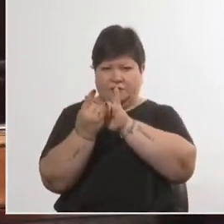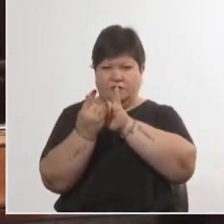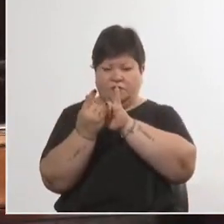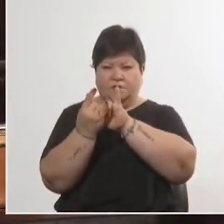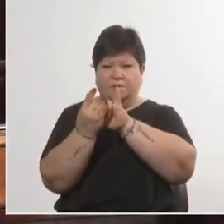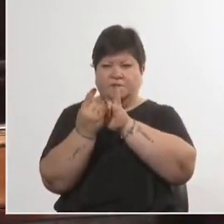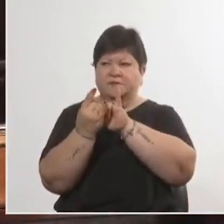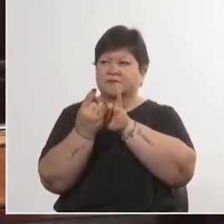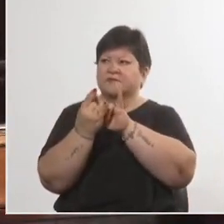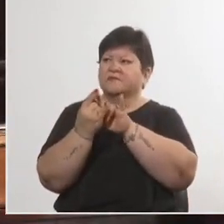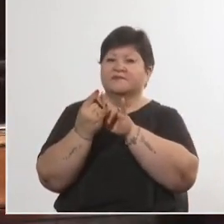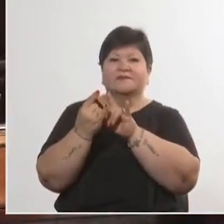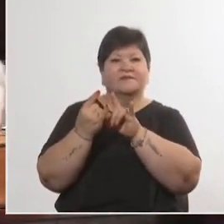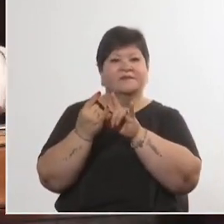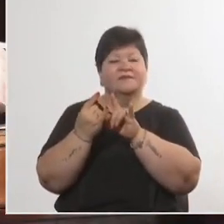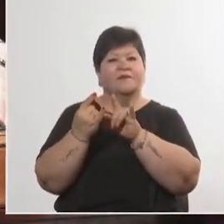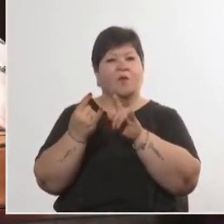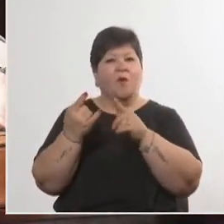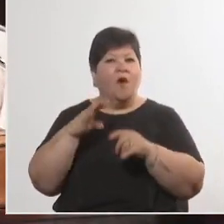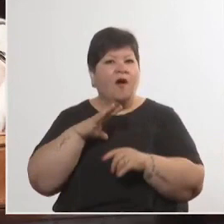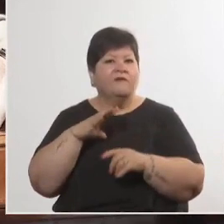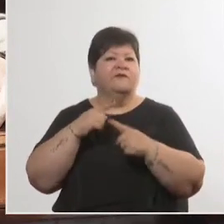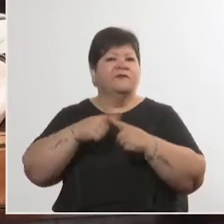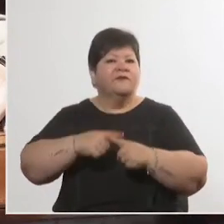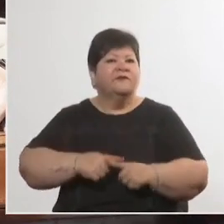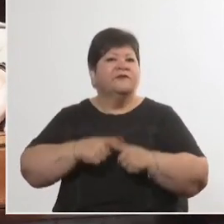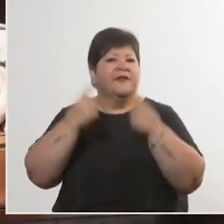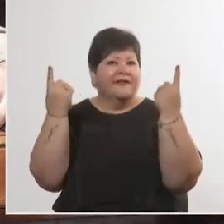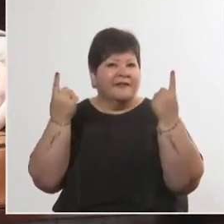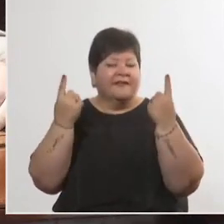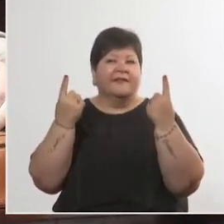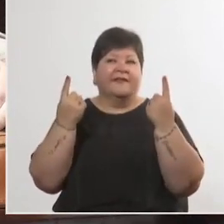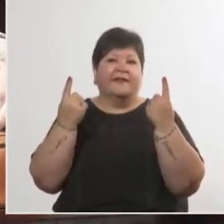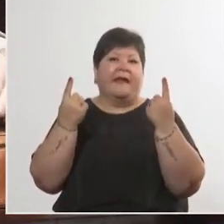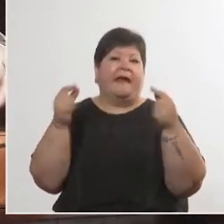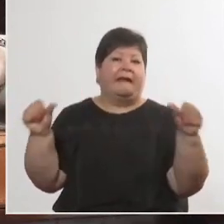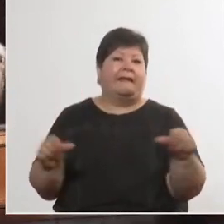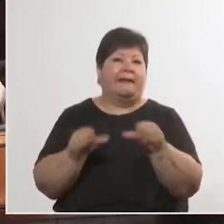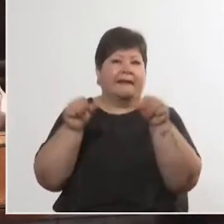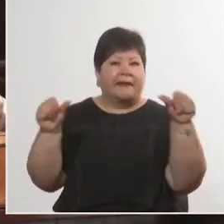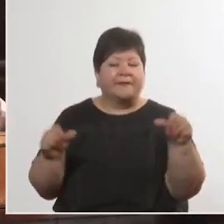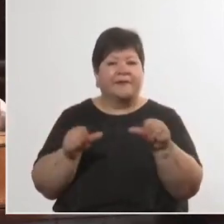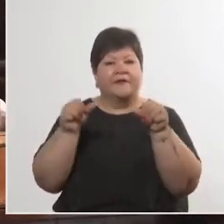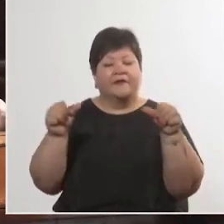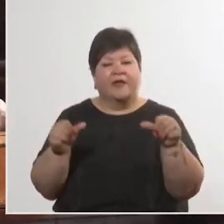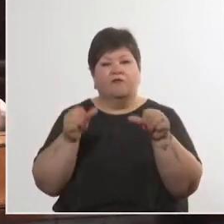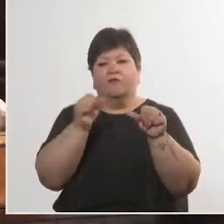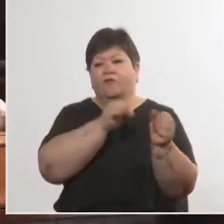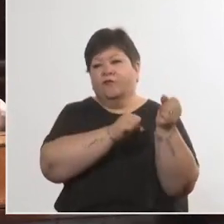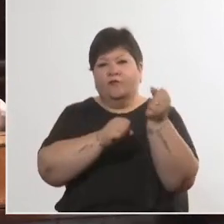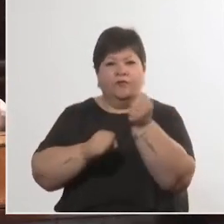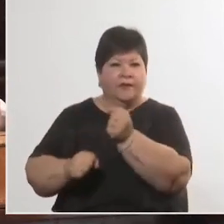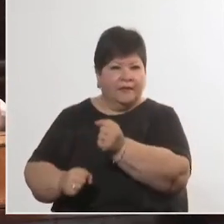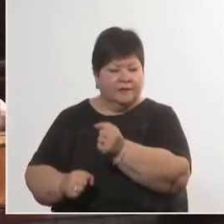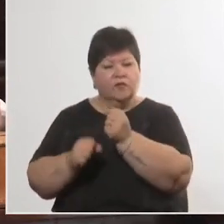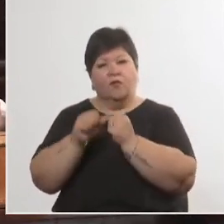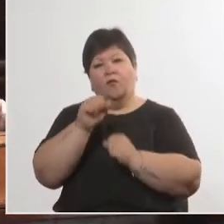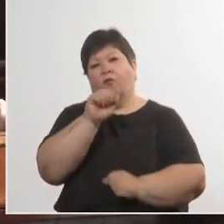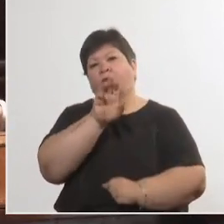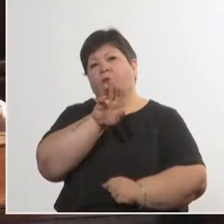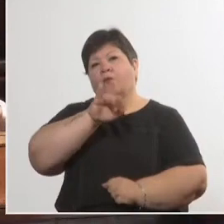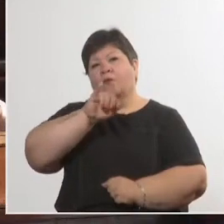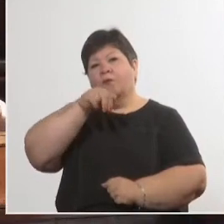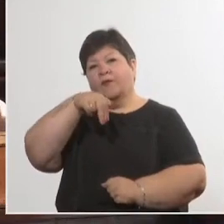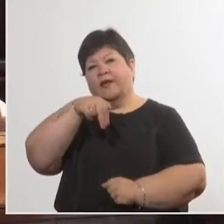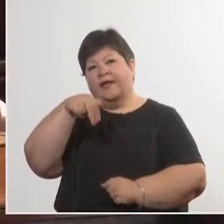se celebró un evento de la Fundación Winners en la